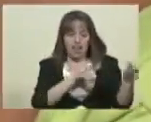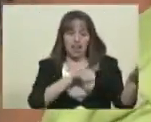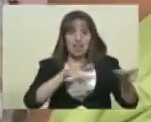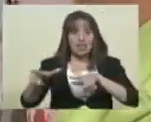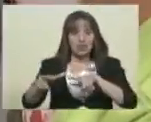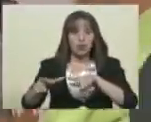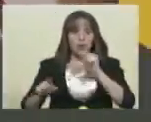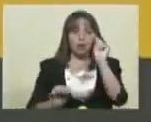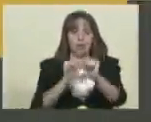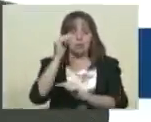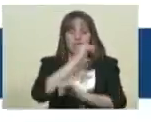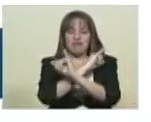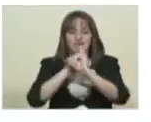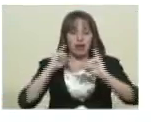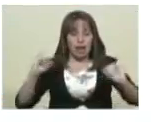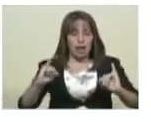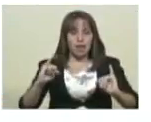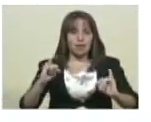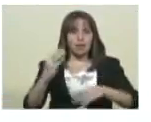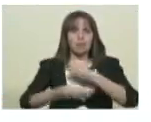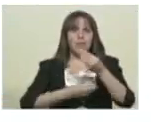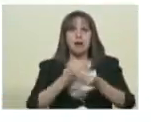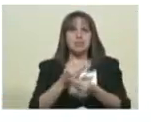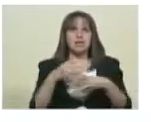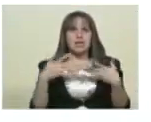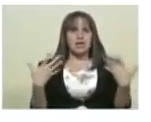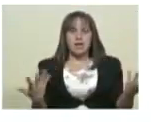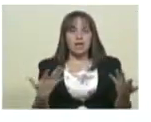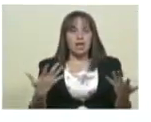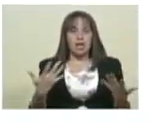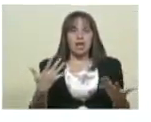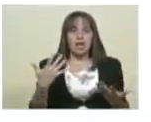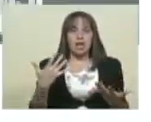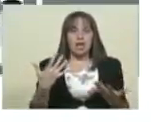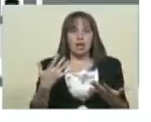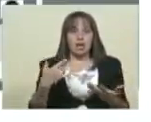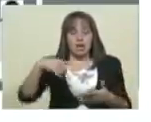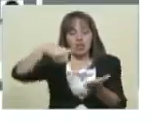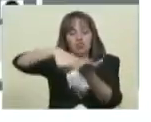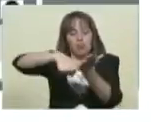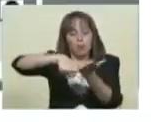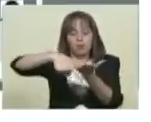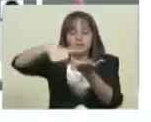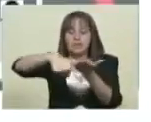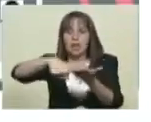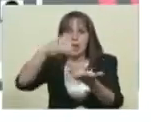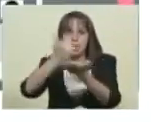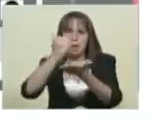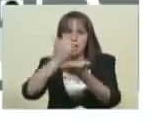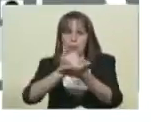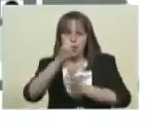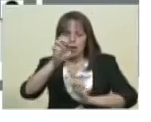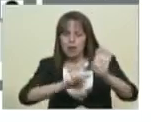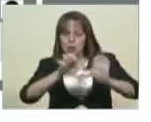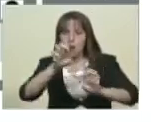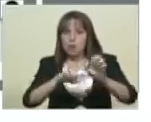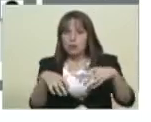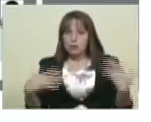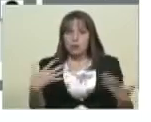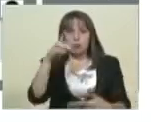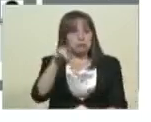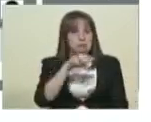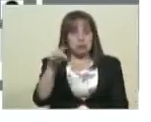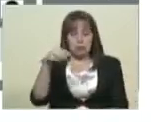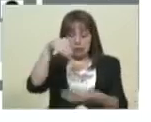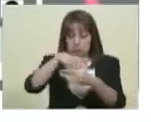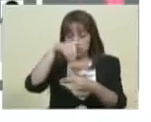al final, de todas maneras, nosotros vamos a hacer nuestra auditoría de duplicidad de huellas. Ahora bien, Ernesto, también te